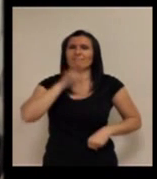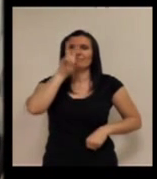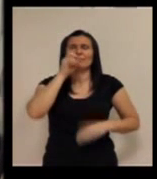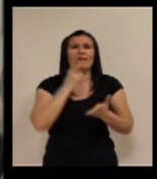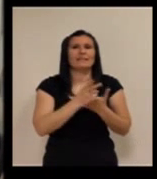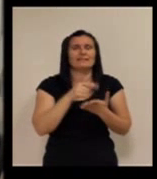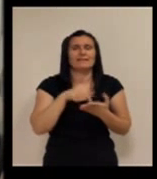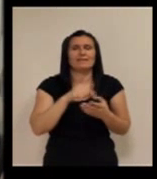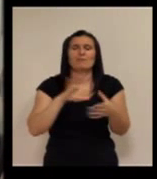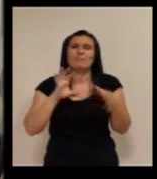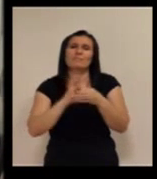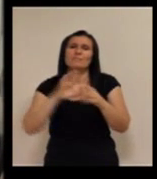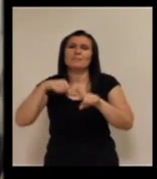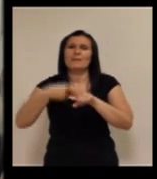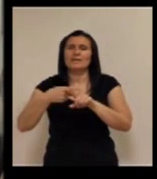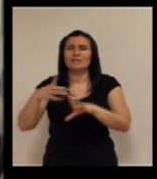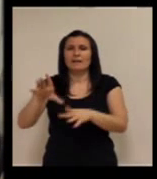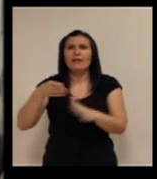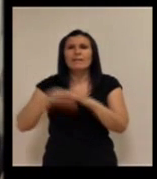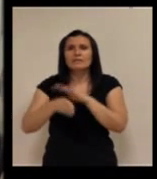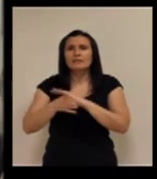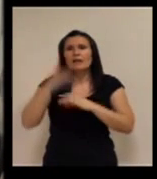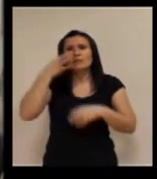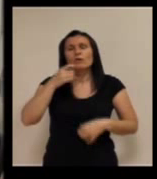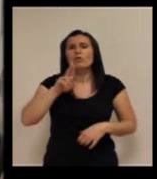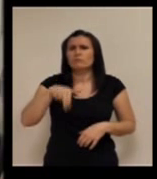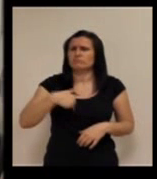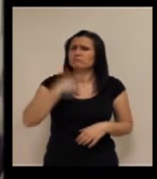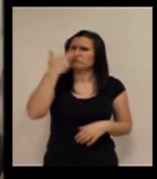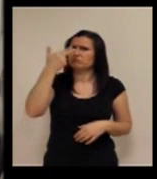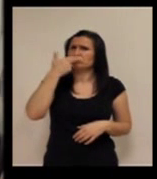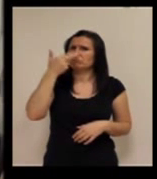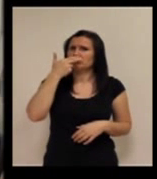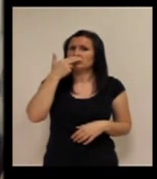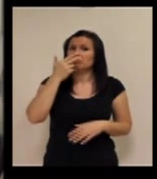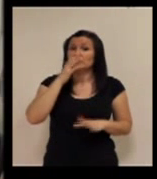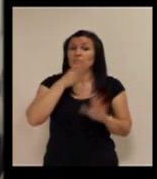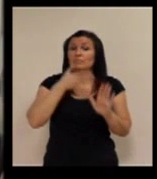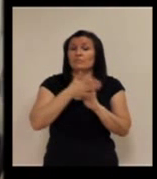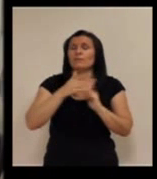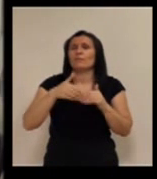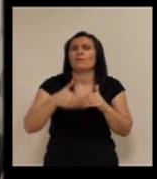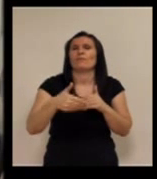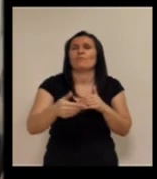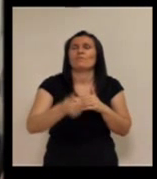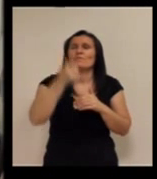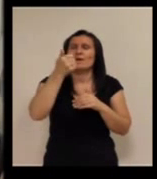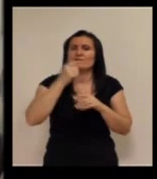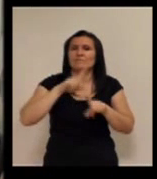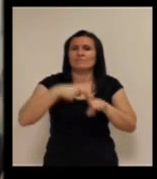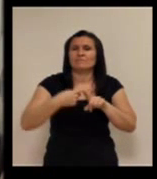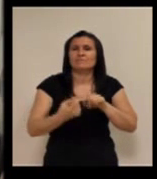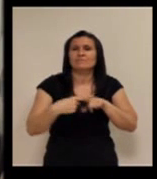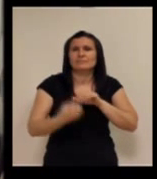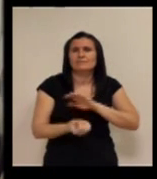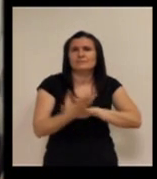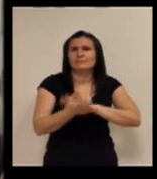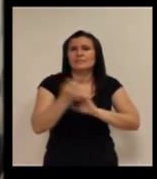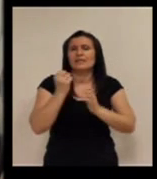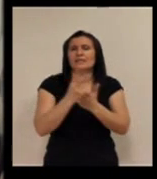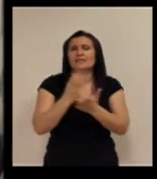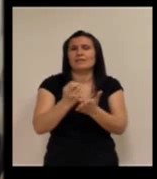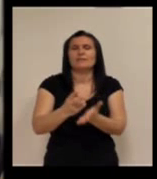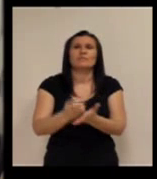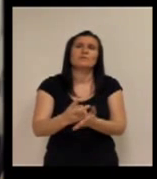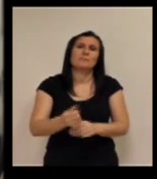habéis aceptado el reto de la teleasistencia y la accesibilidad y creo que que realmente es muy interesante y esto va a dar pie a más sabemos